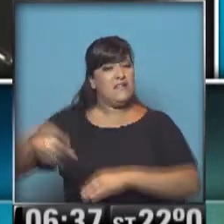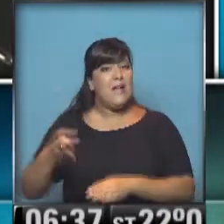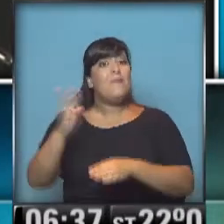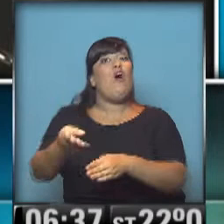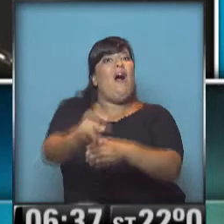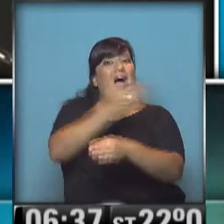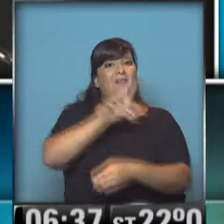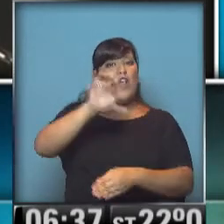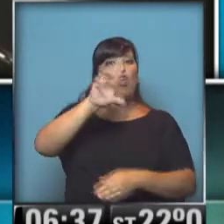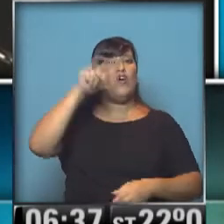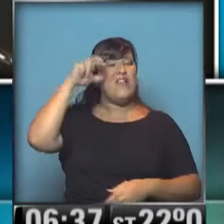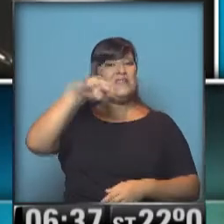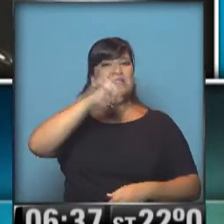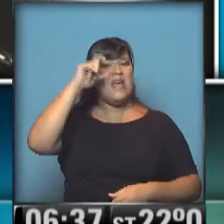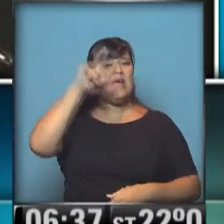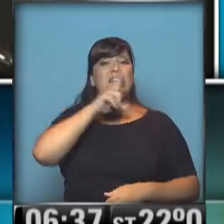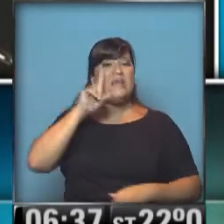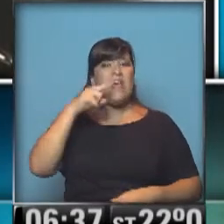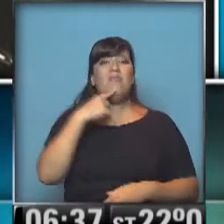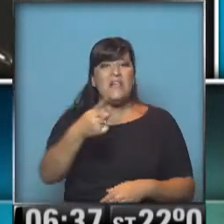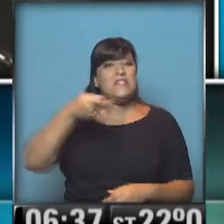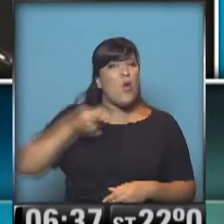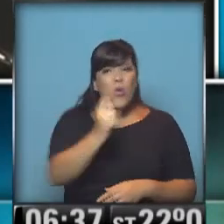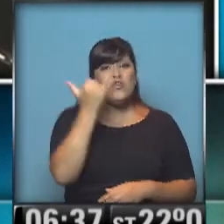Lorenzetti había dicho que era cosa juzgada.